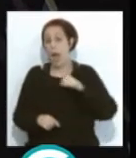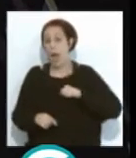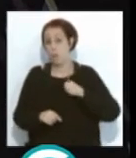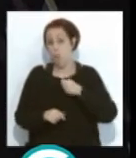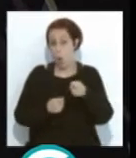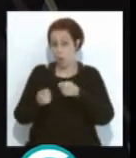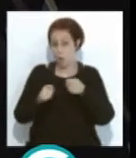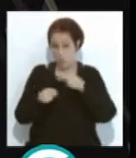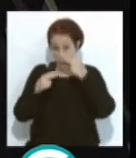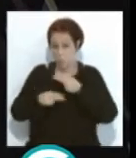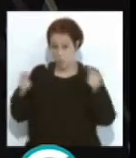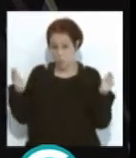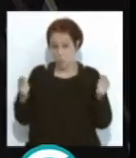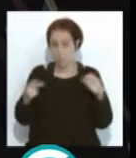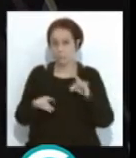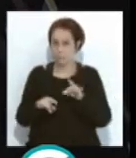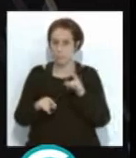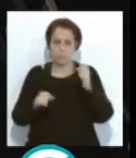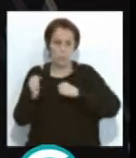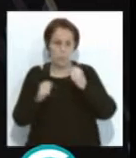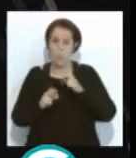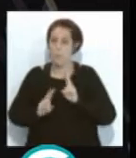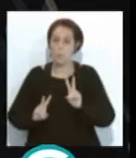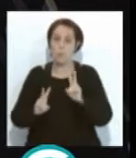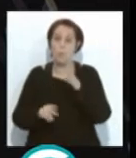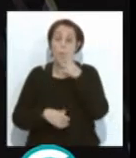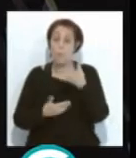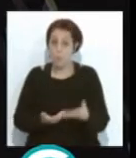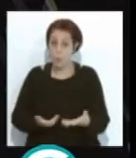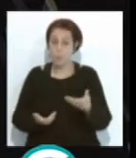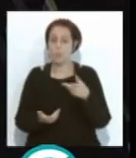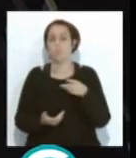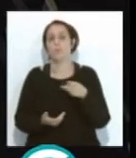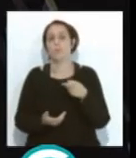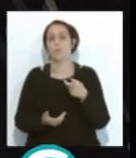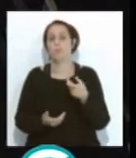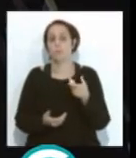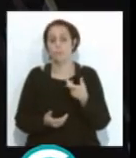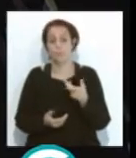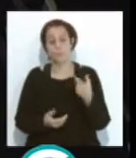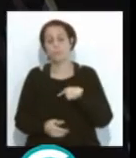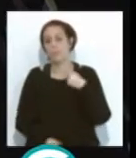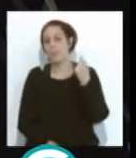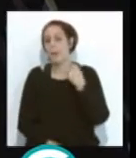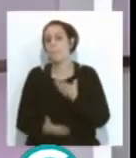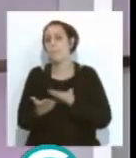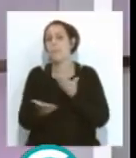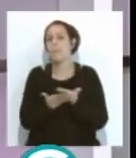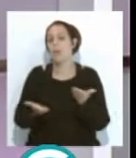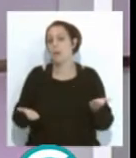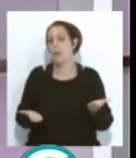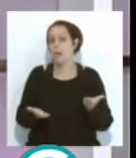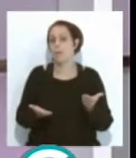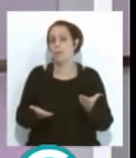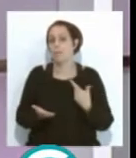Yo creo que sí, creo que el concurso es que es vivo, por eso llegamos siempre a ese tipo de... Ahora ella pide que haya